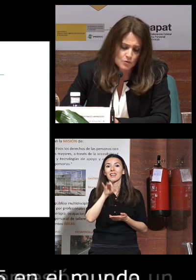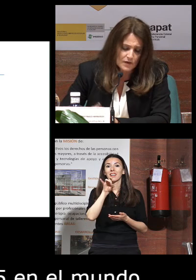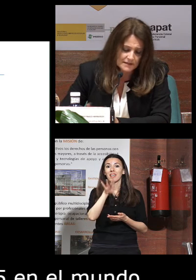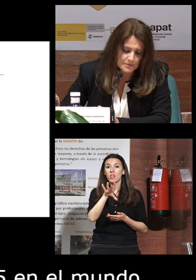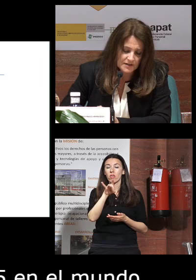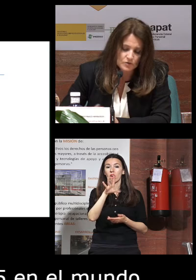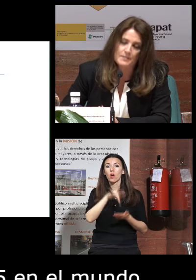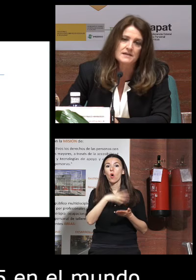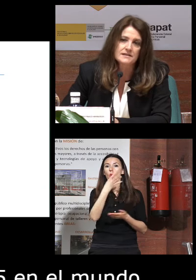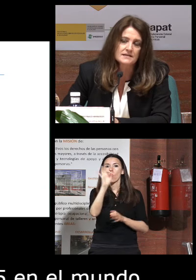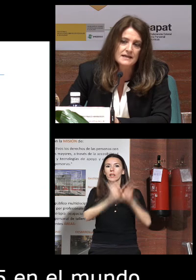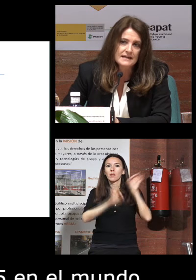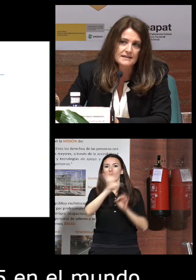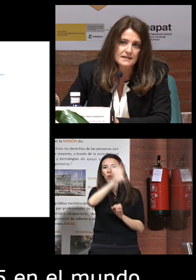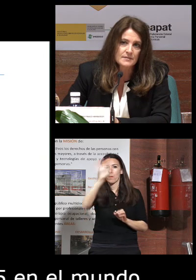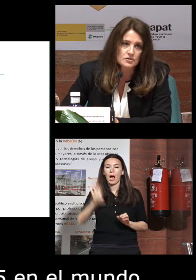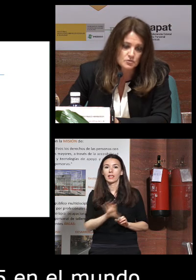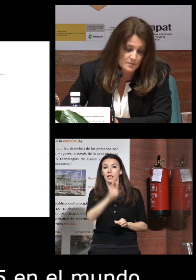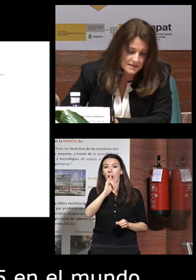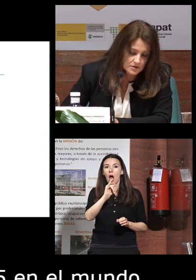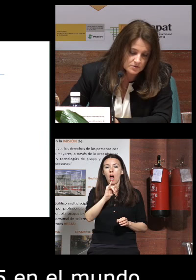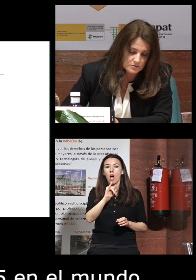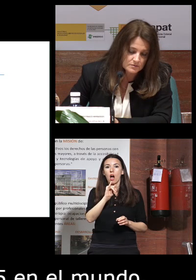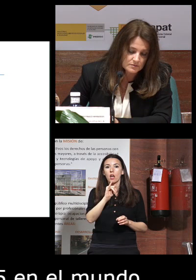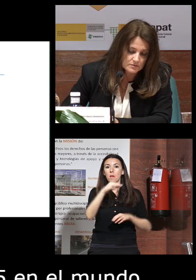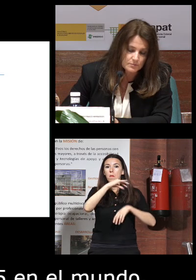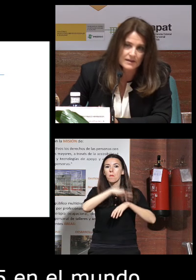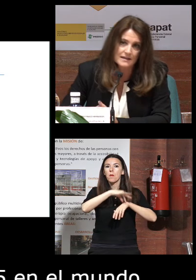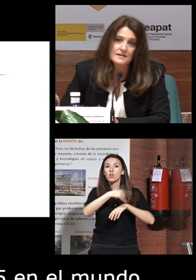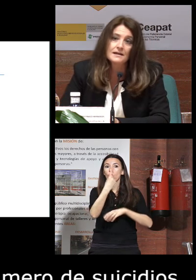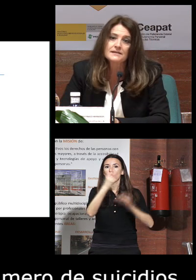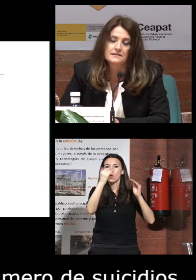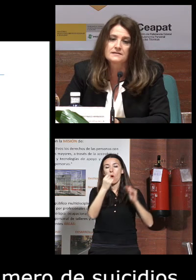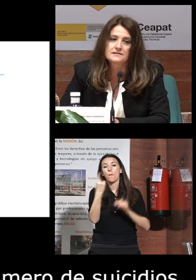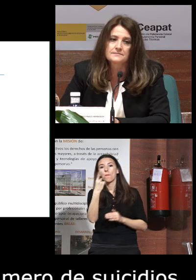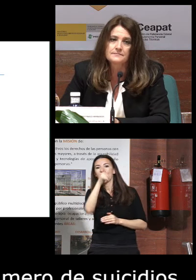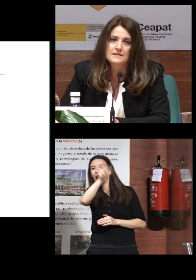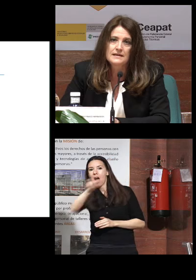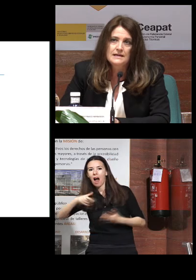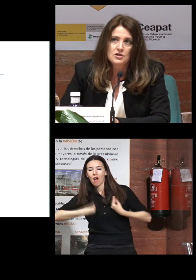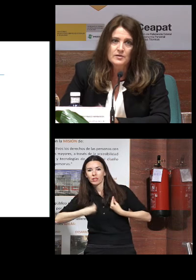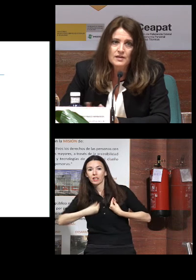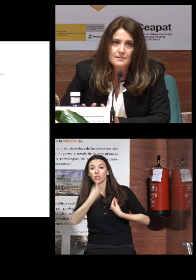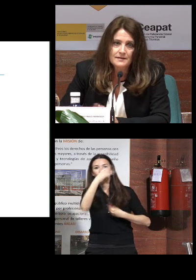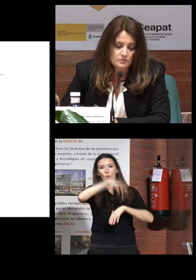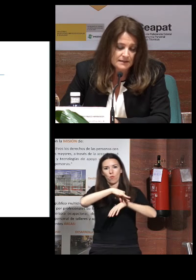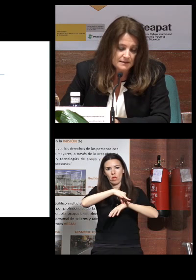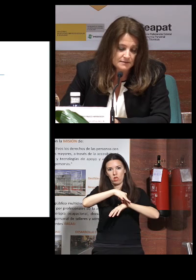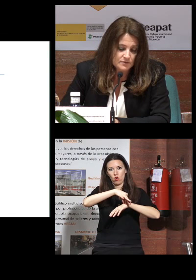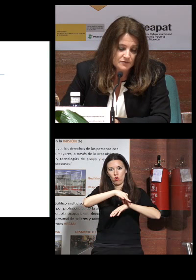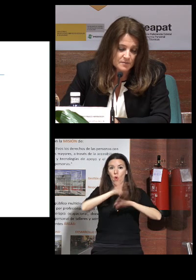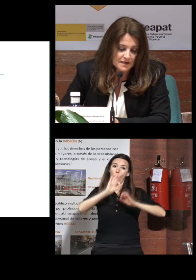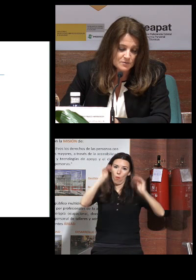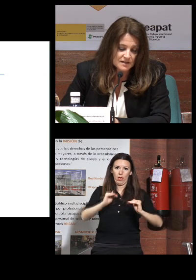hay un 40% de países que tienen menos de un médico por cada mil habitantes y yo me acordaba de un